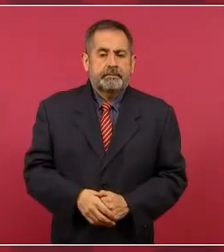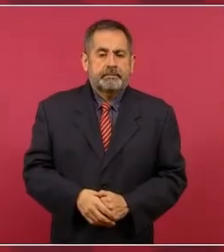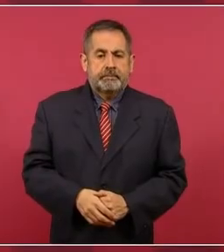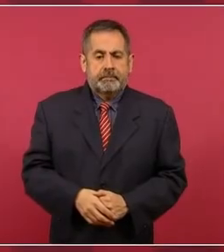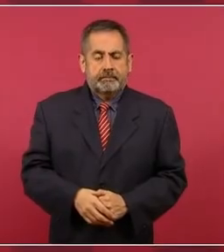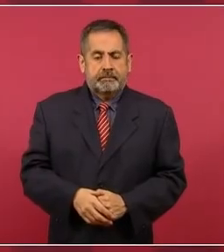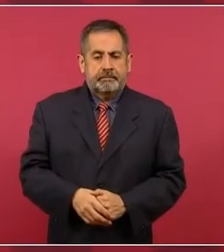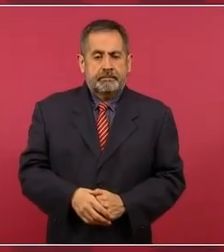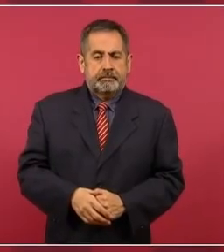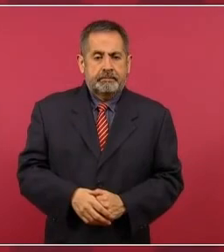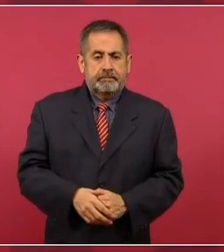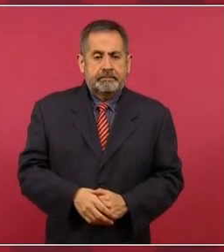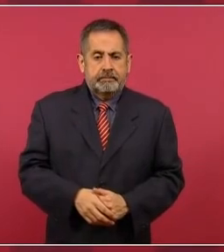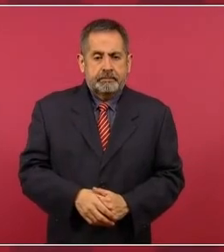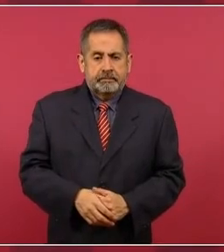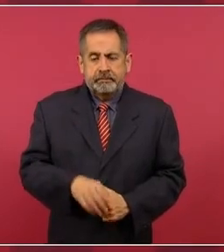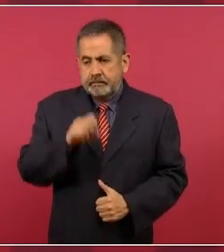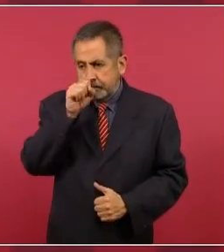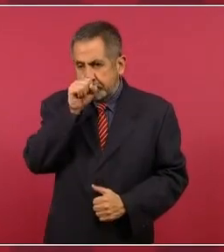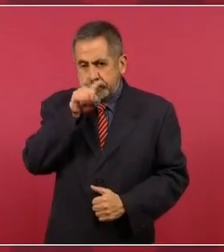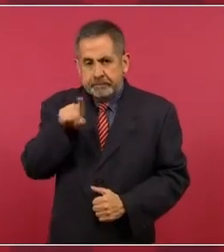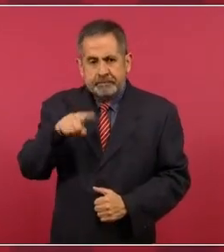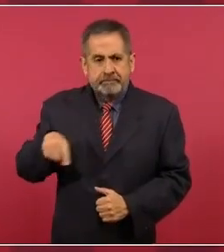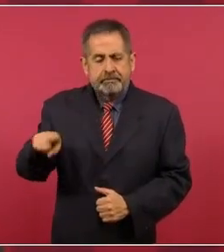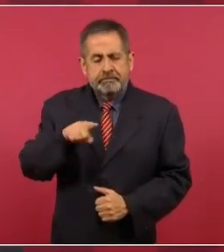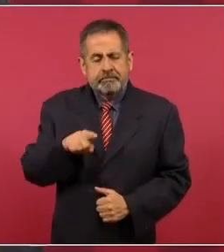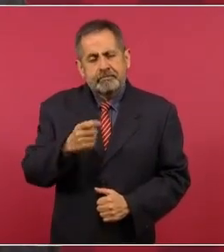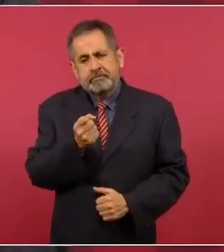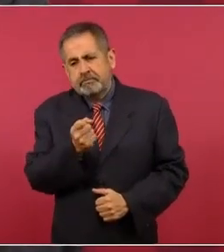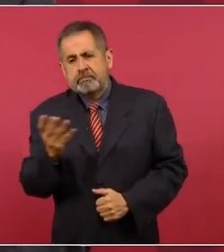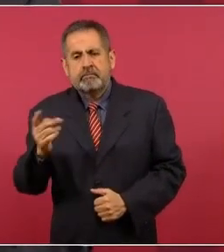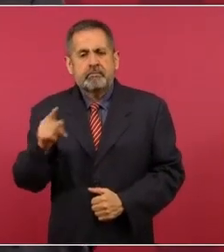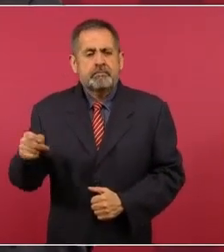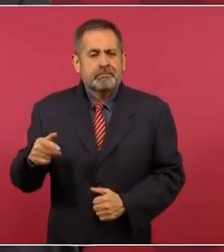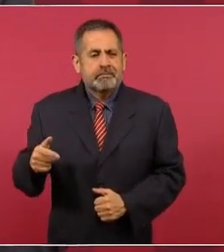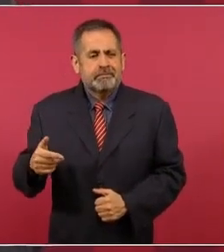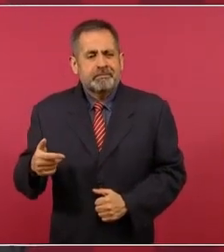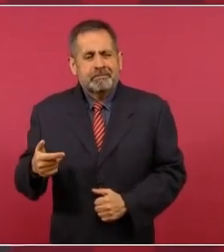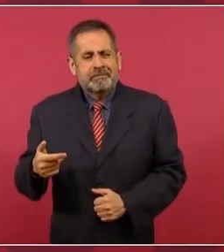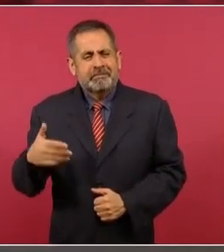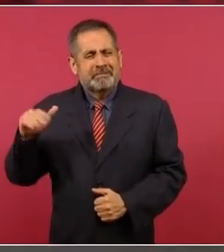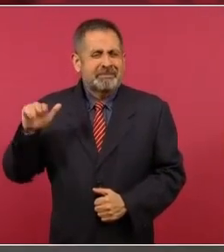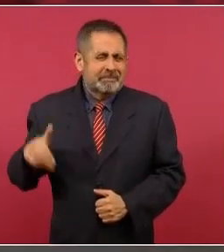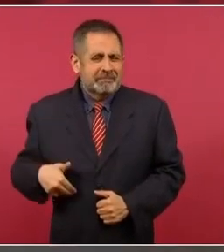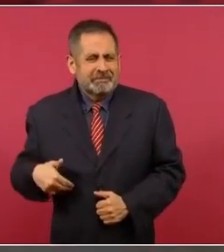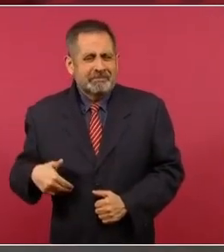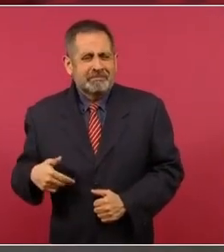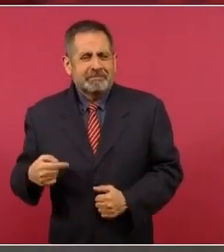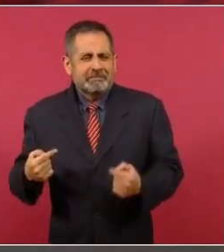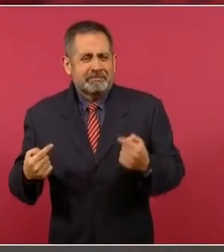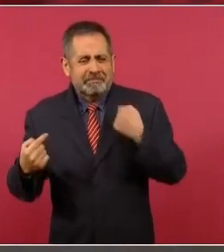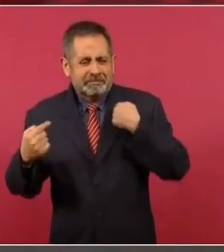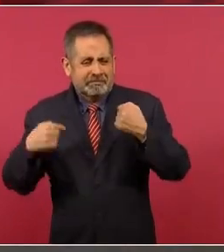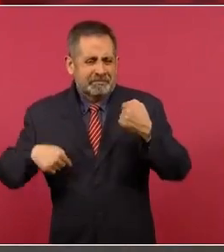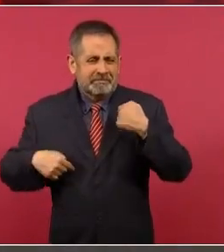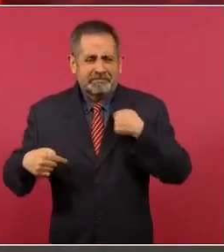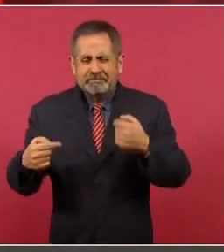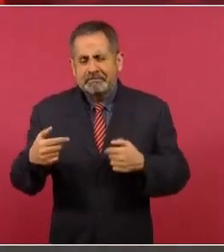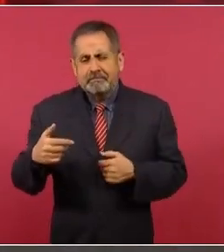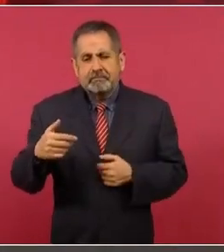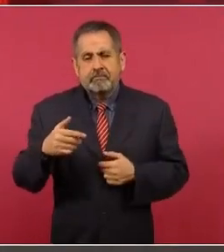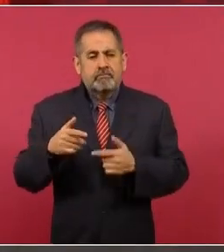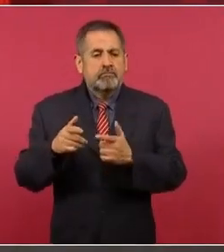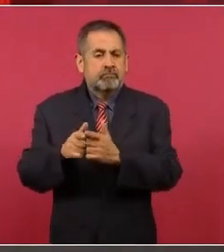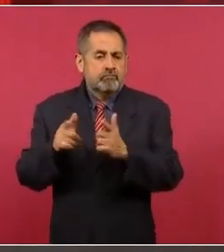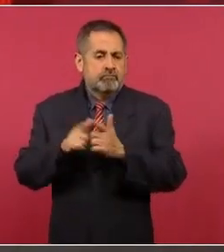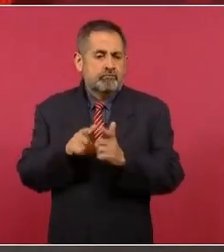También resultaron heridos otros elementos del Ejército, de